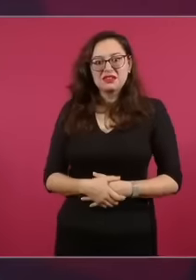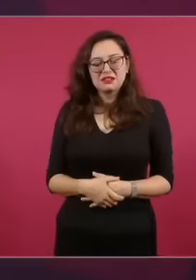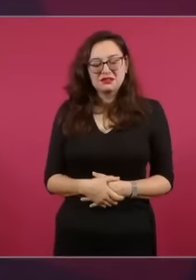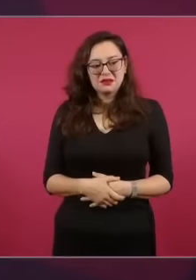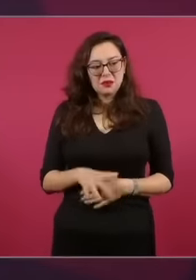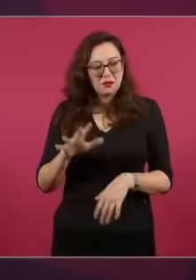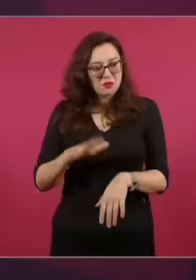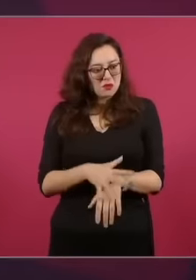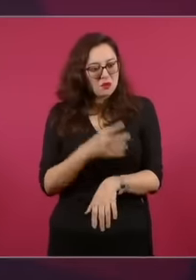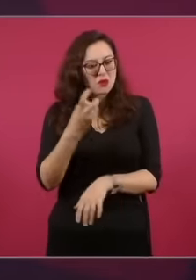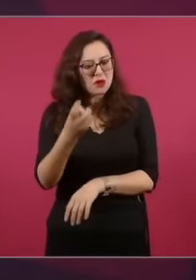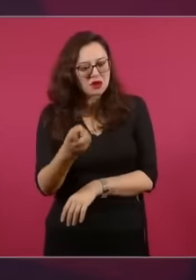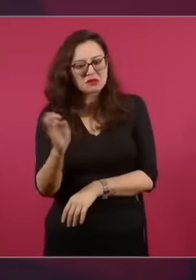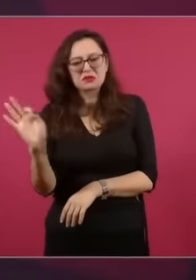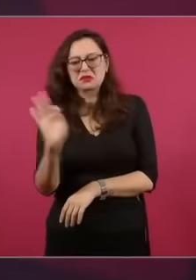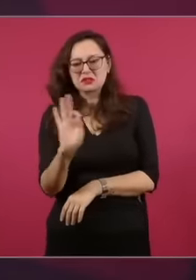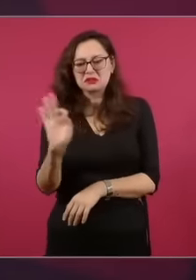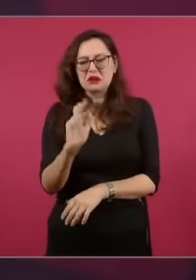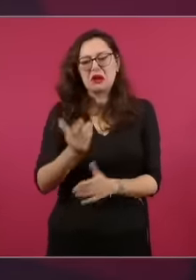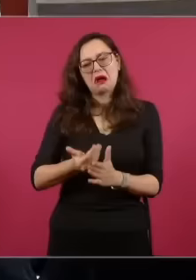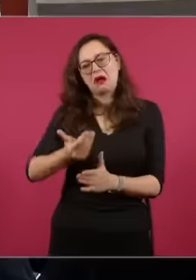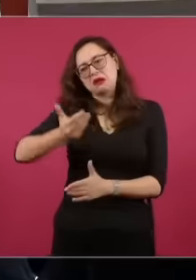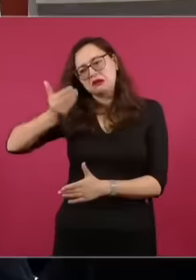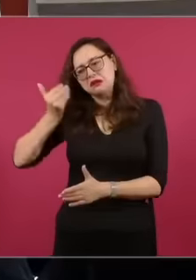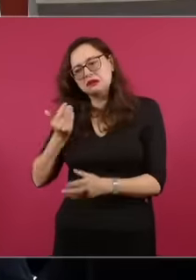tenía algunas dudas